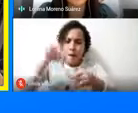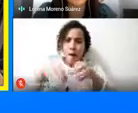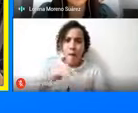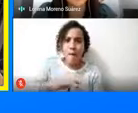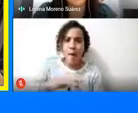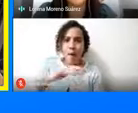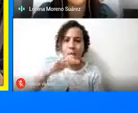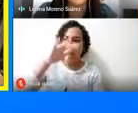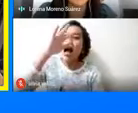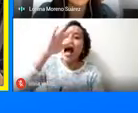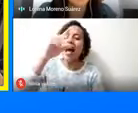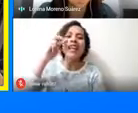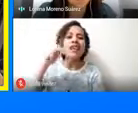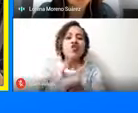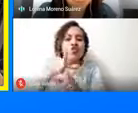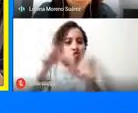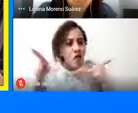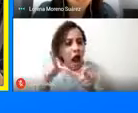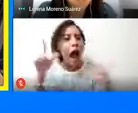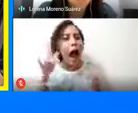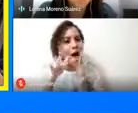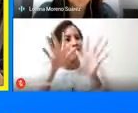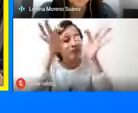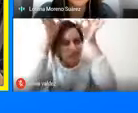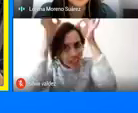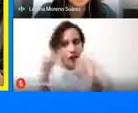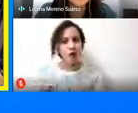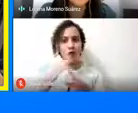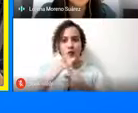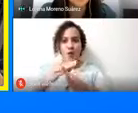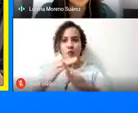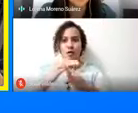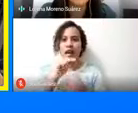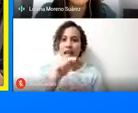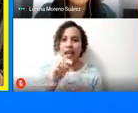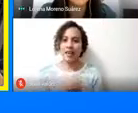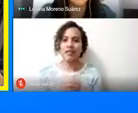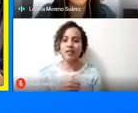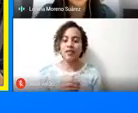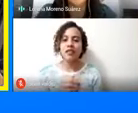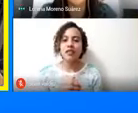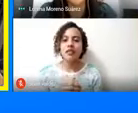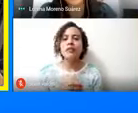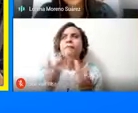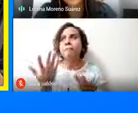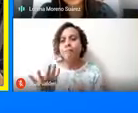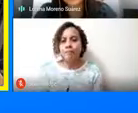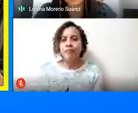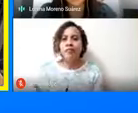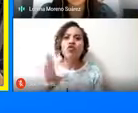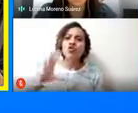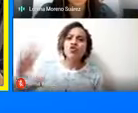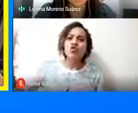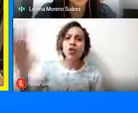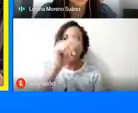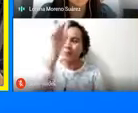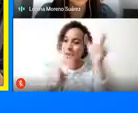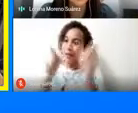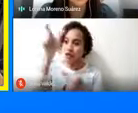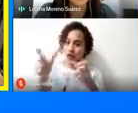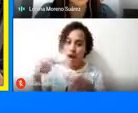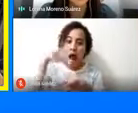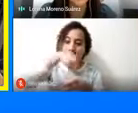destino se consolide como un destino seguro, ¿cierto? Entonces, digamos que todos los actores que estamos